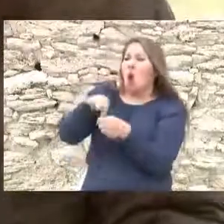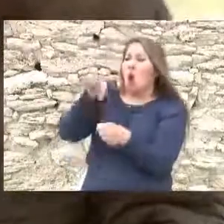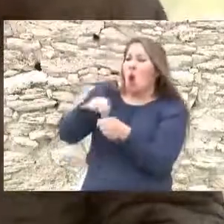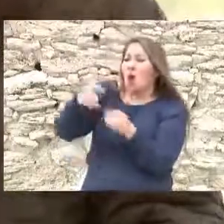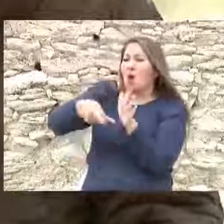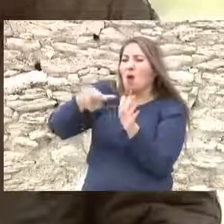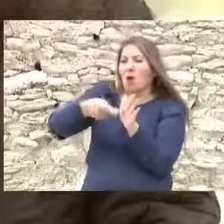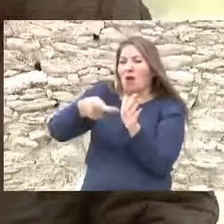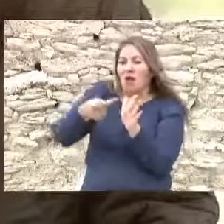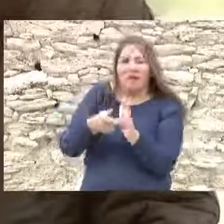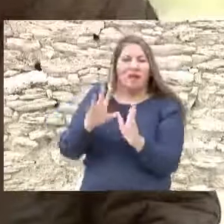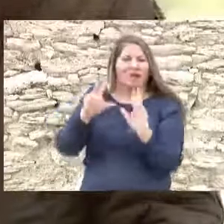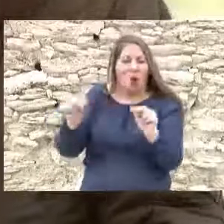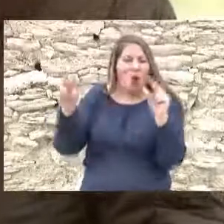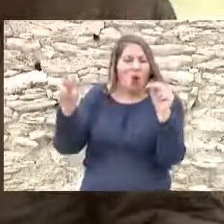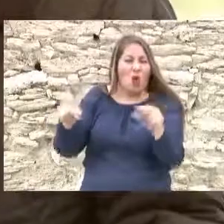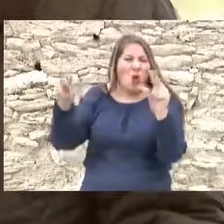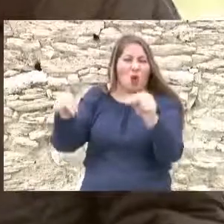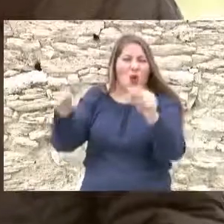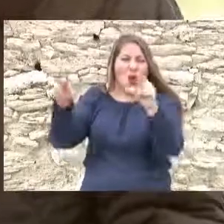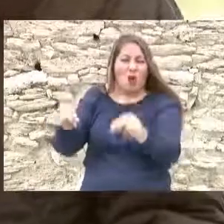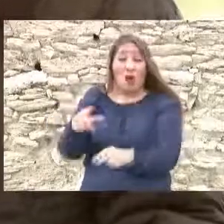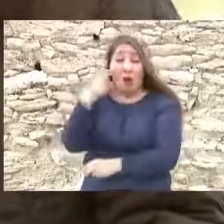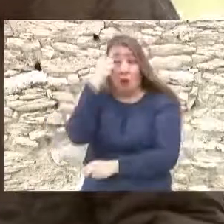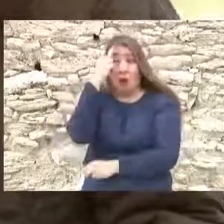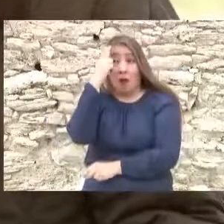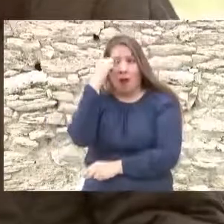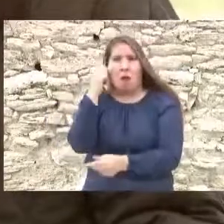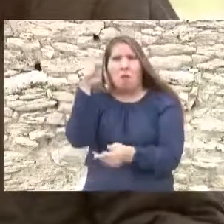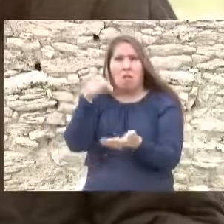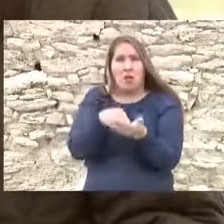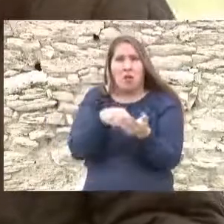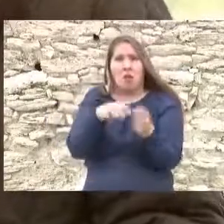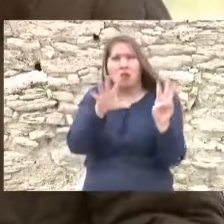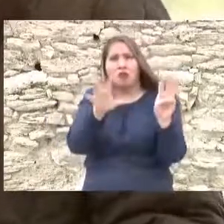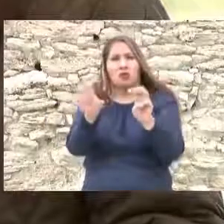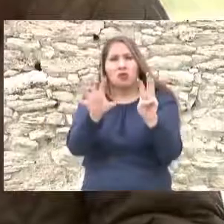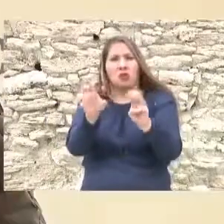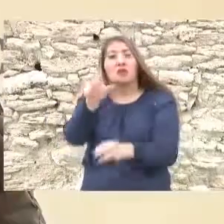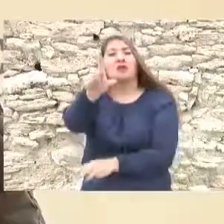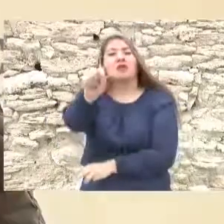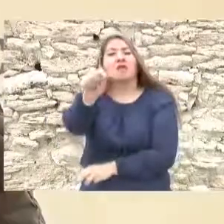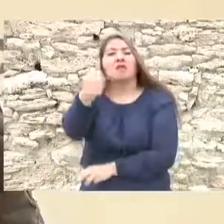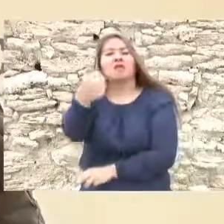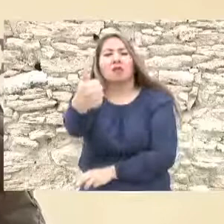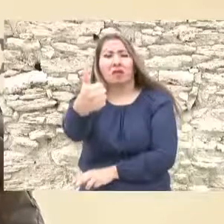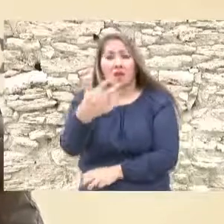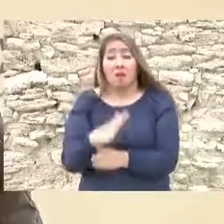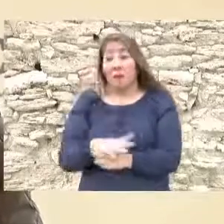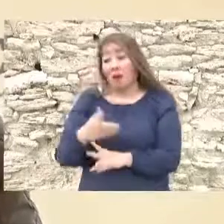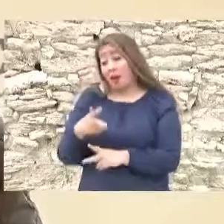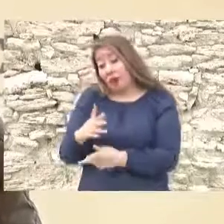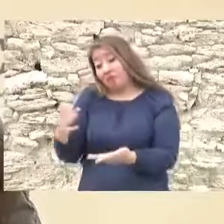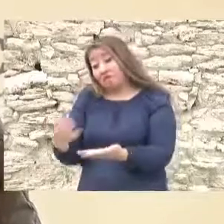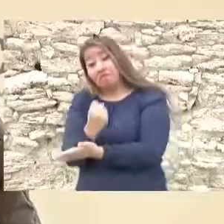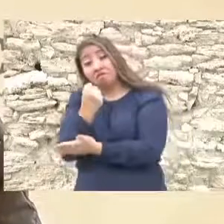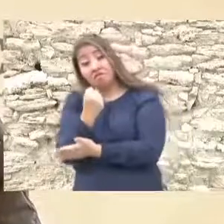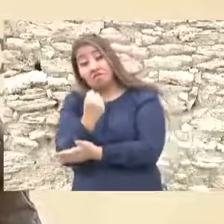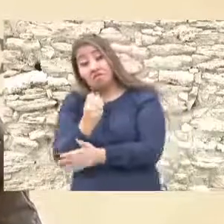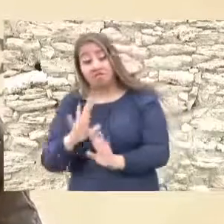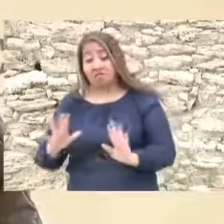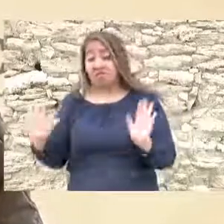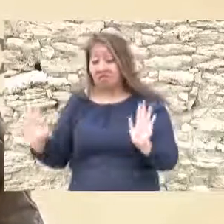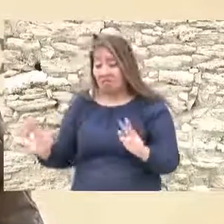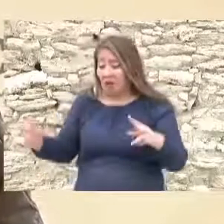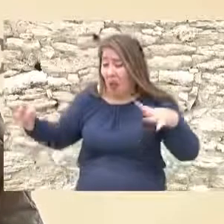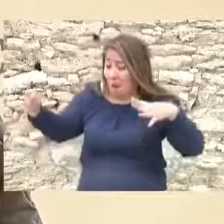Porfirio Díaz en 1876 y triunfa en una